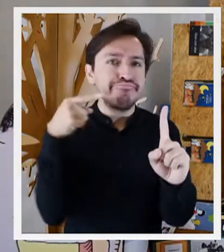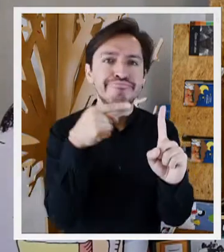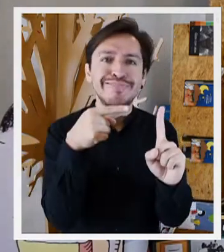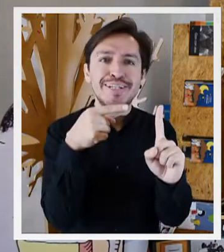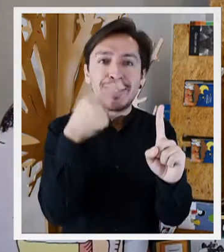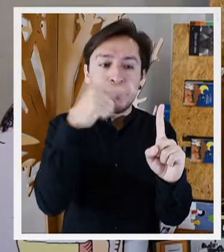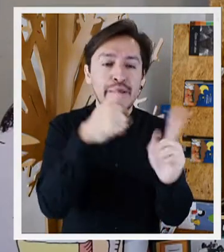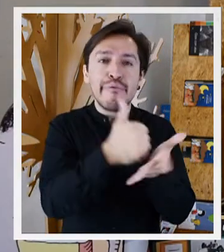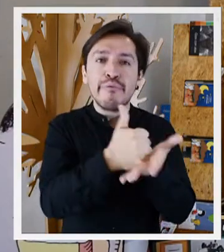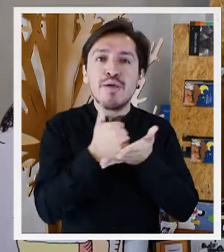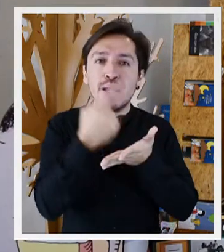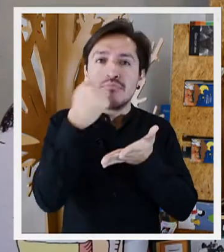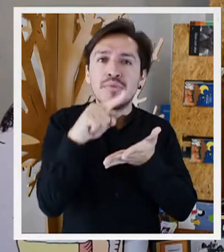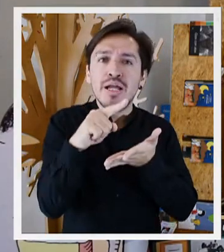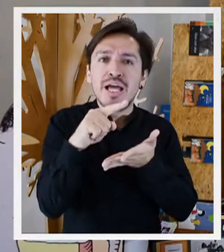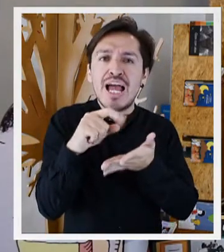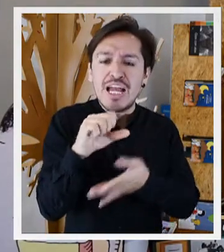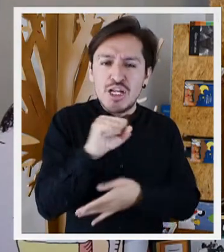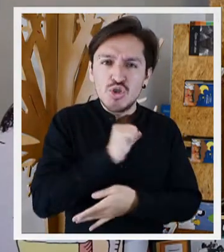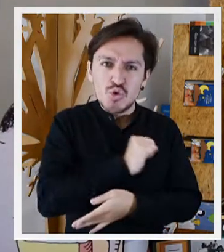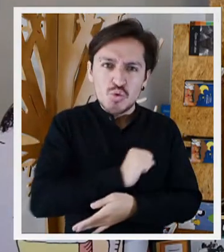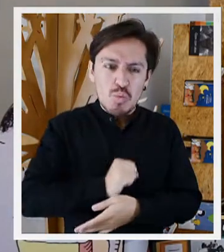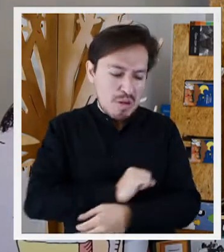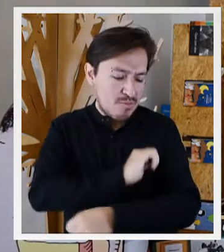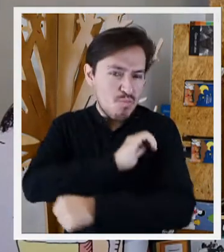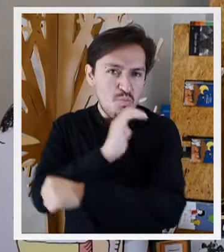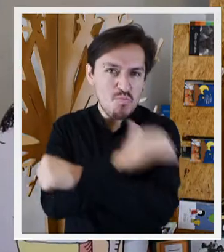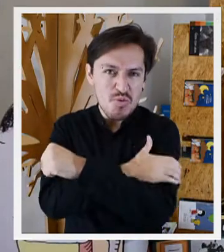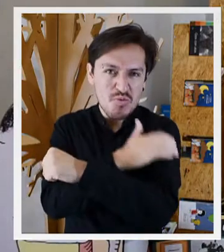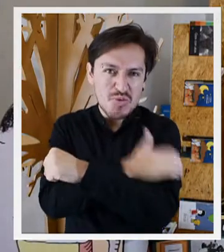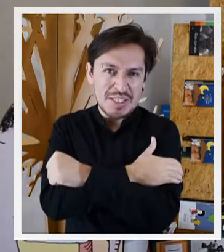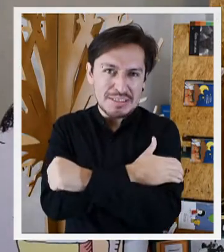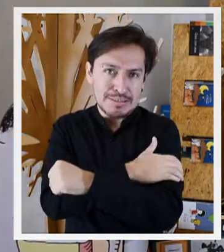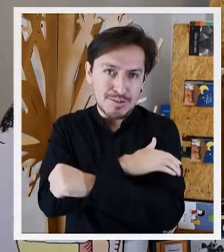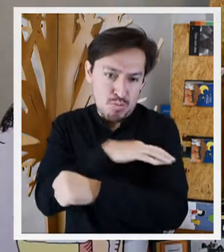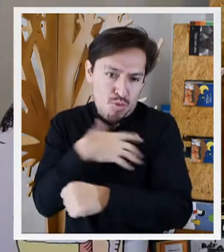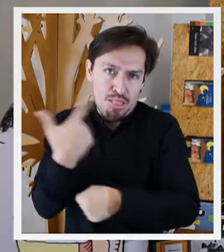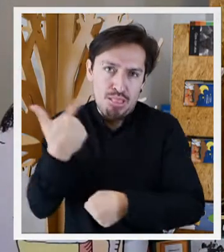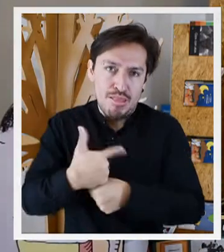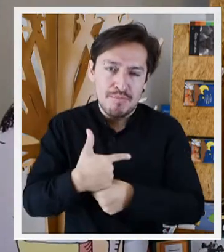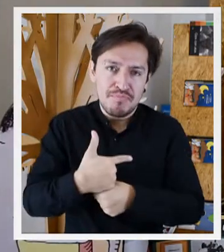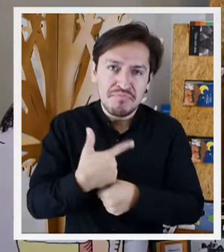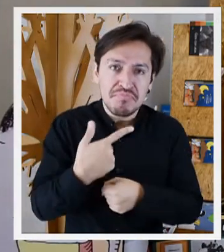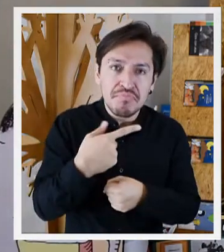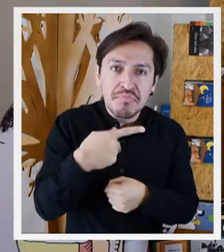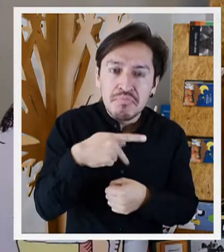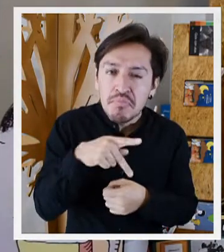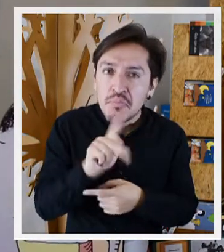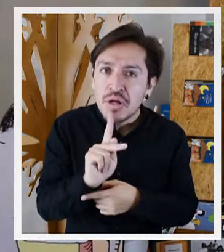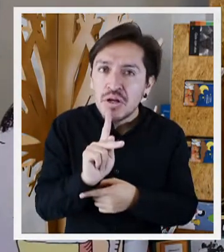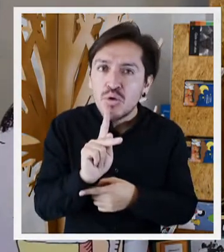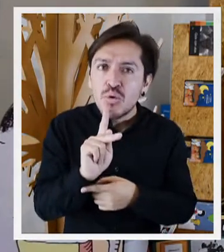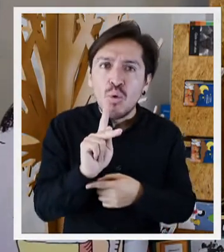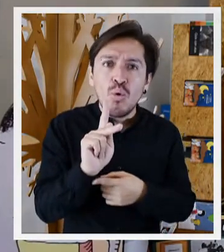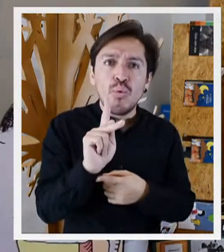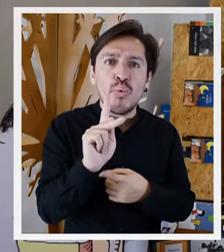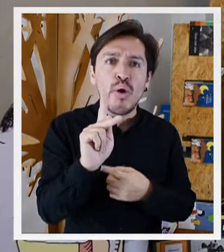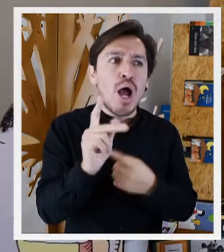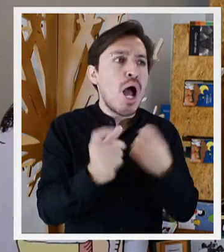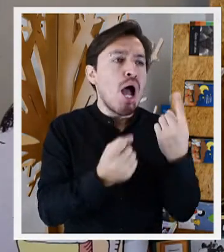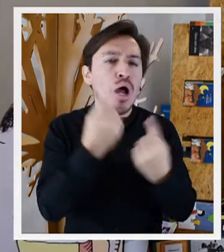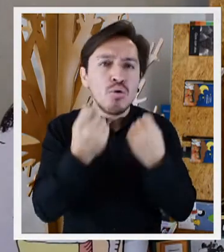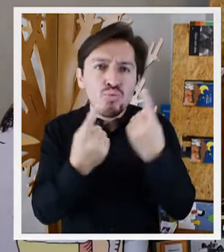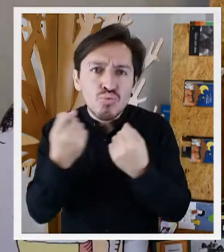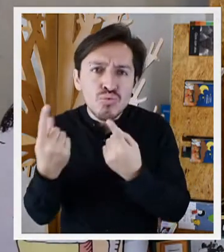a sacar ese superpoder que debía estar en algún lado? Sé que a veces, solo a veces, me hurgo la nariz, pero